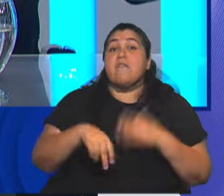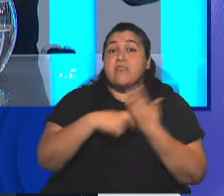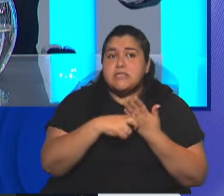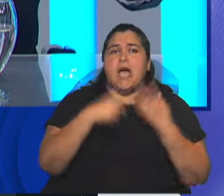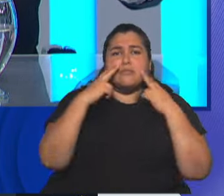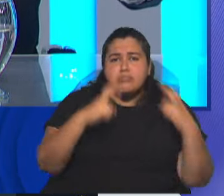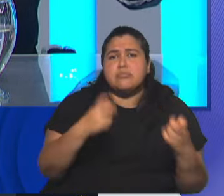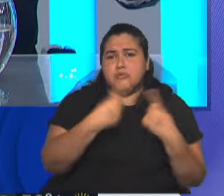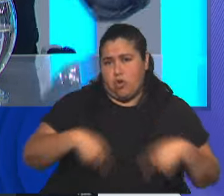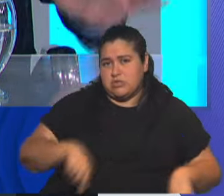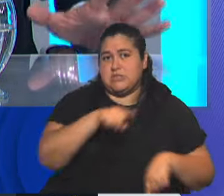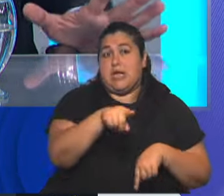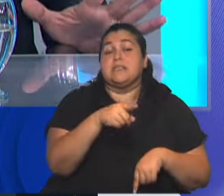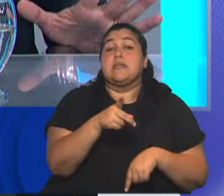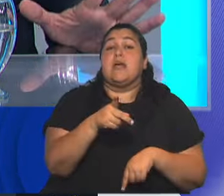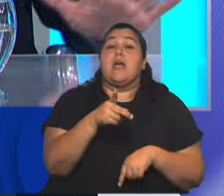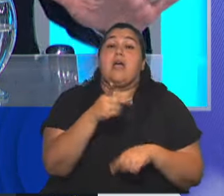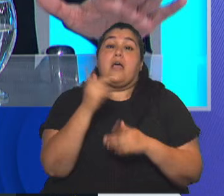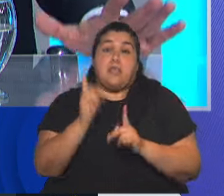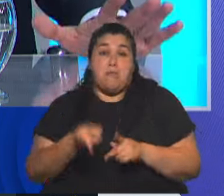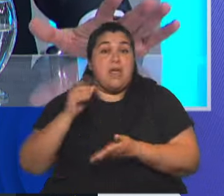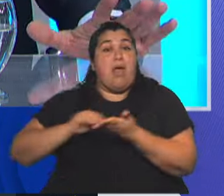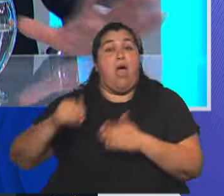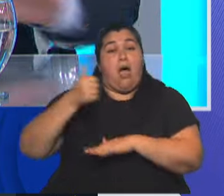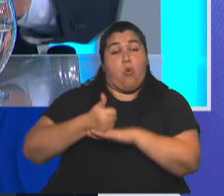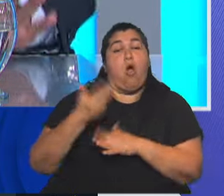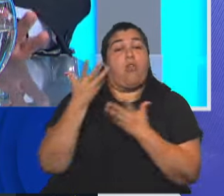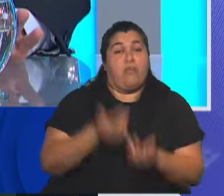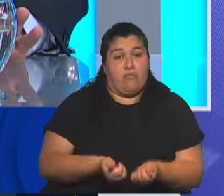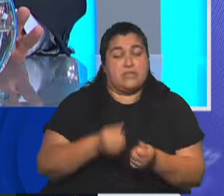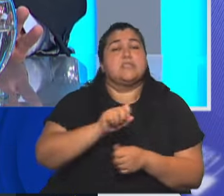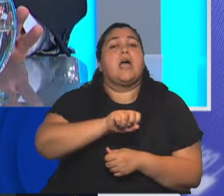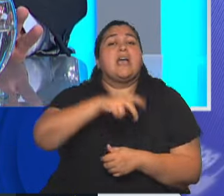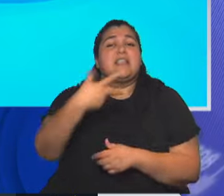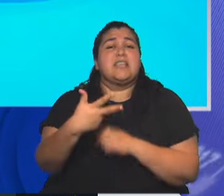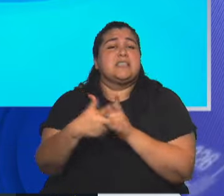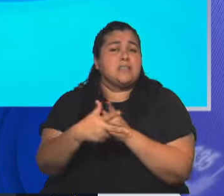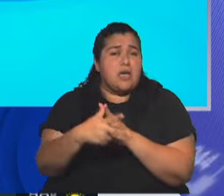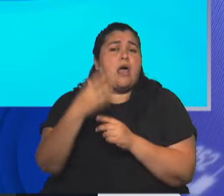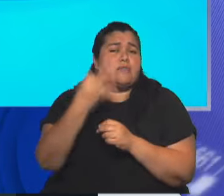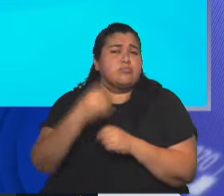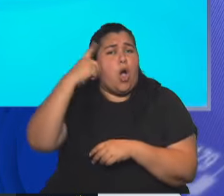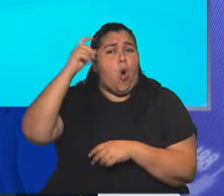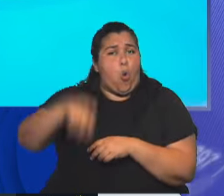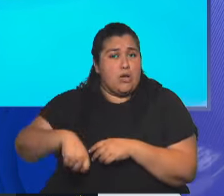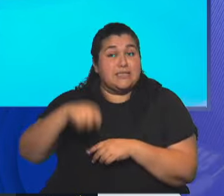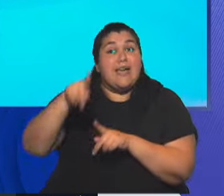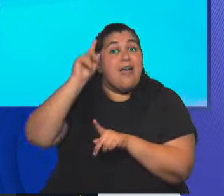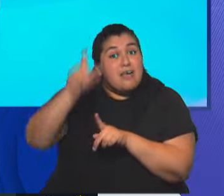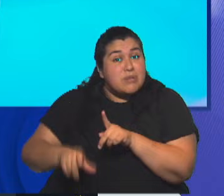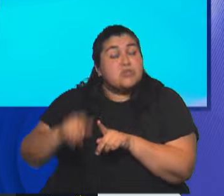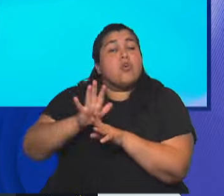versus la defensa, y un juez que es un tercero, ya no lleva la instrucción de la causa. Ese tercero